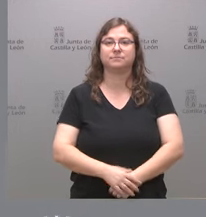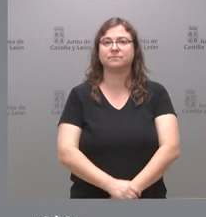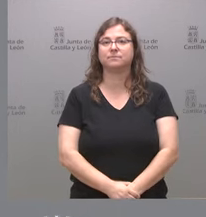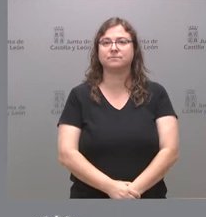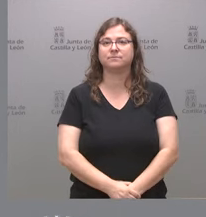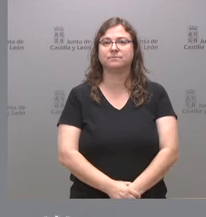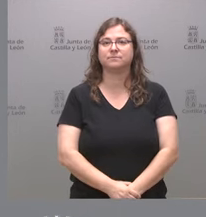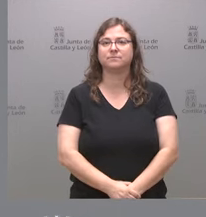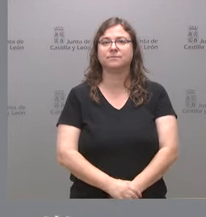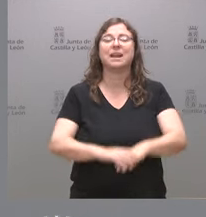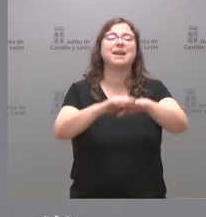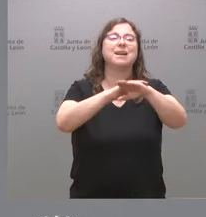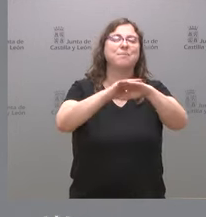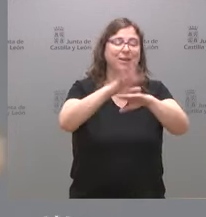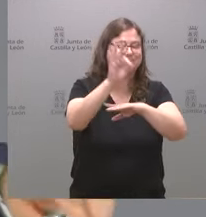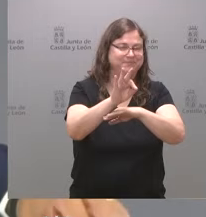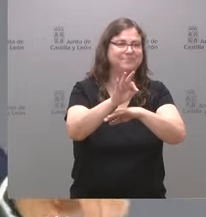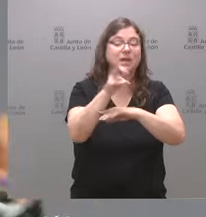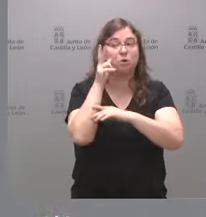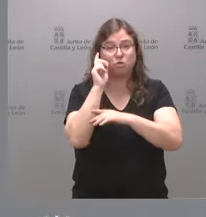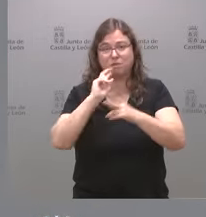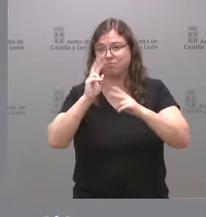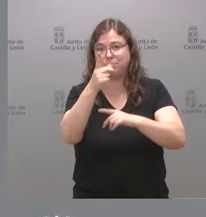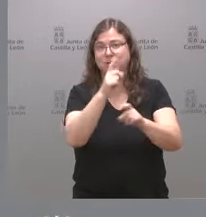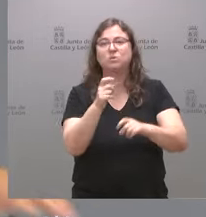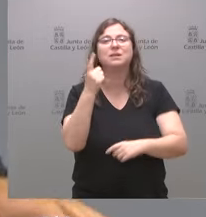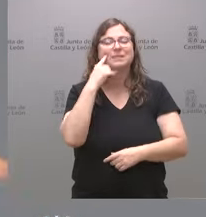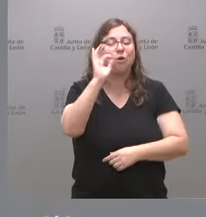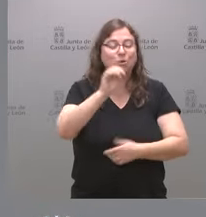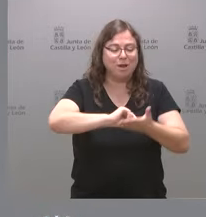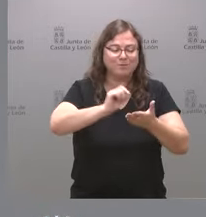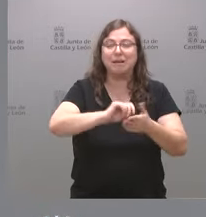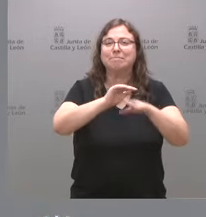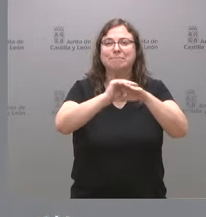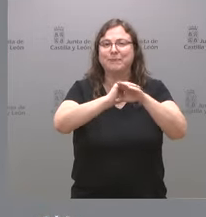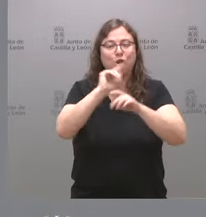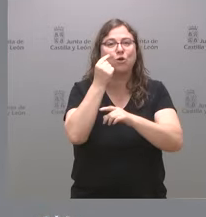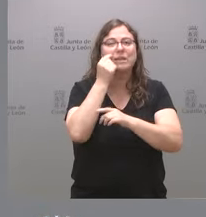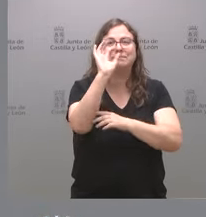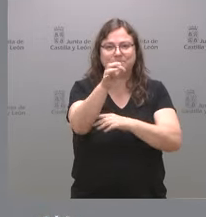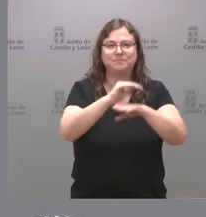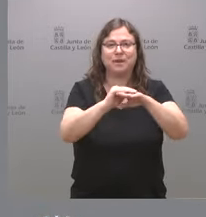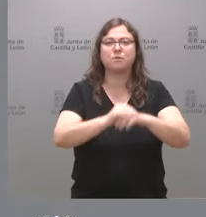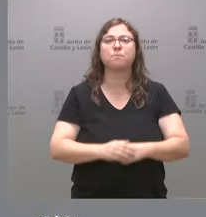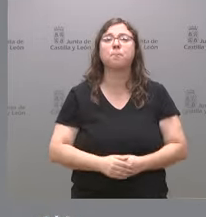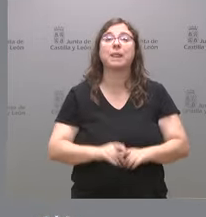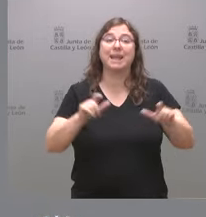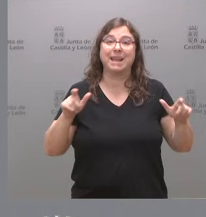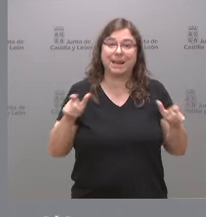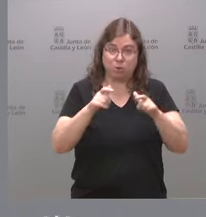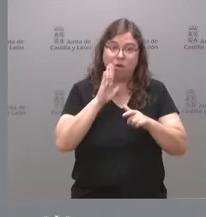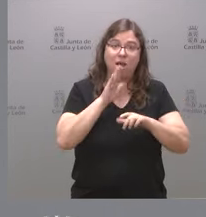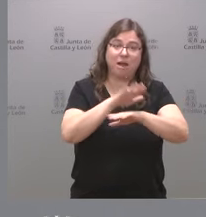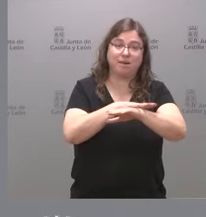A la BAU. Perdón, sí, sí, sí, es que lo tenía que apuntar y justo lo que estaba buscando antes pero no lo encontraba. La reunión de la que usted